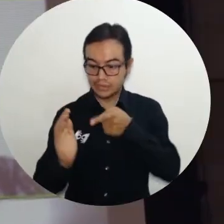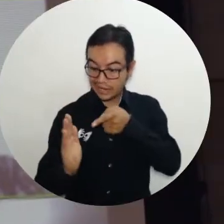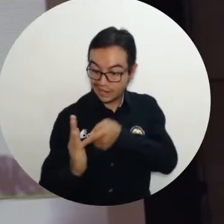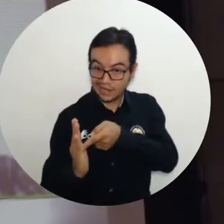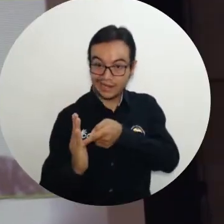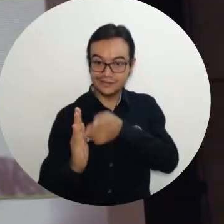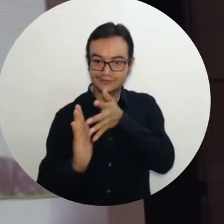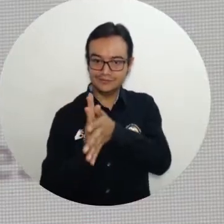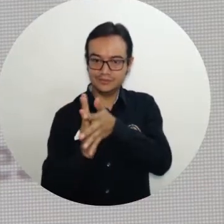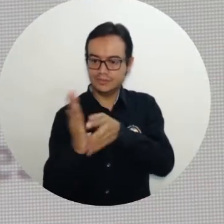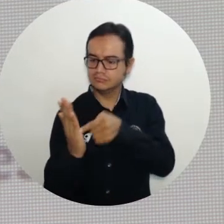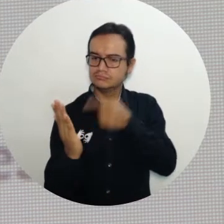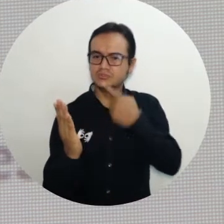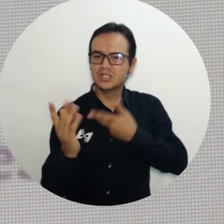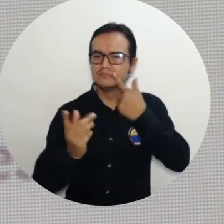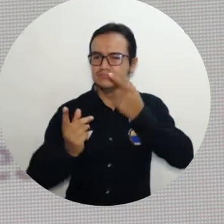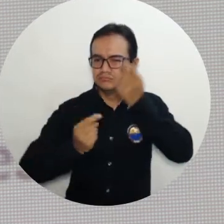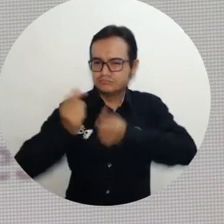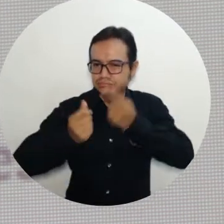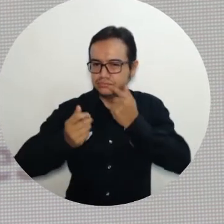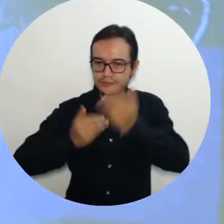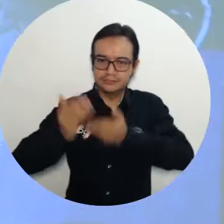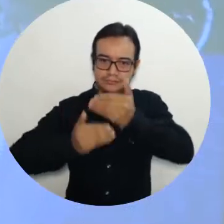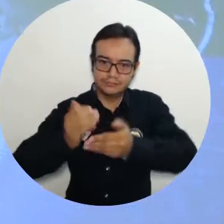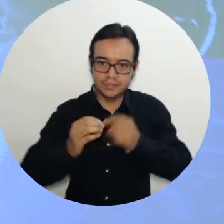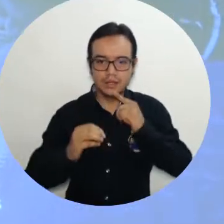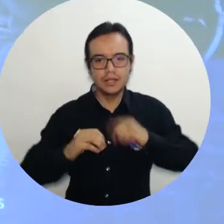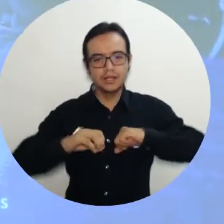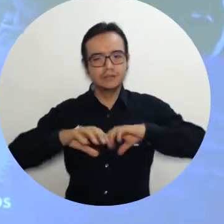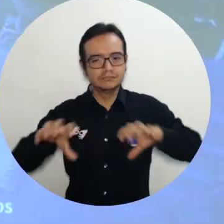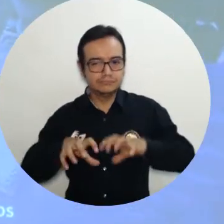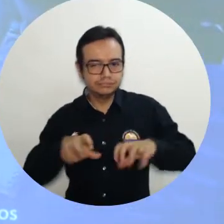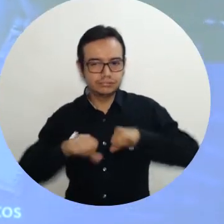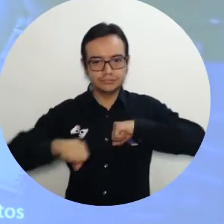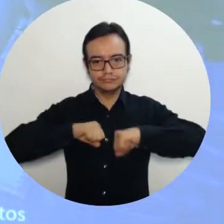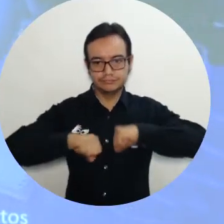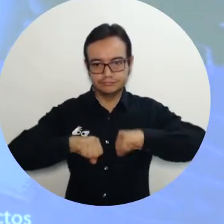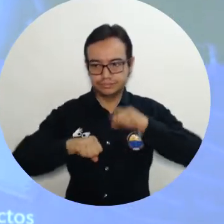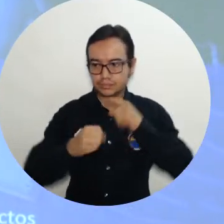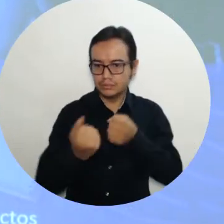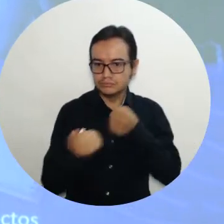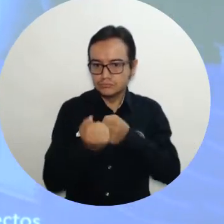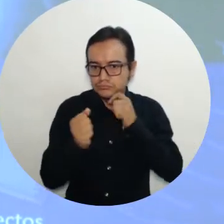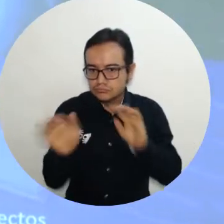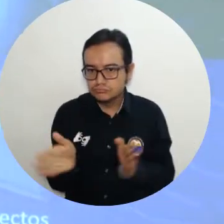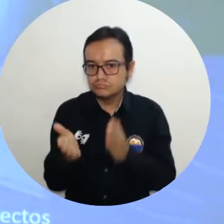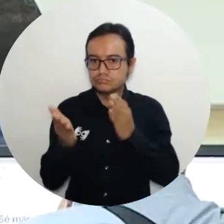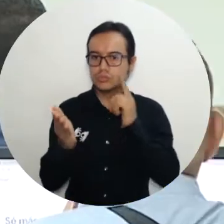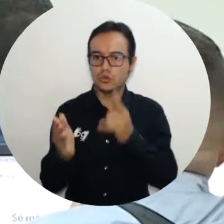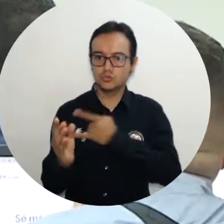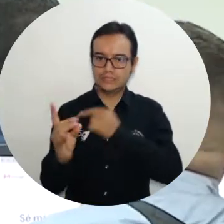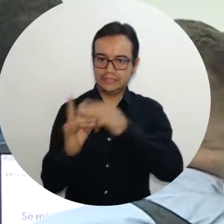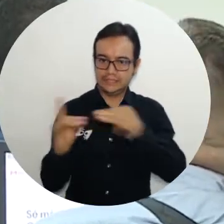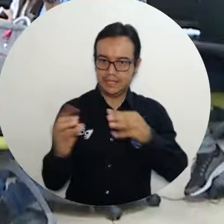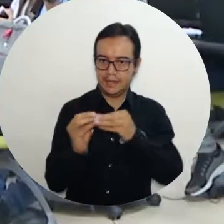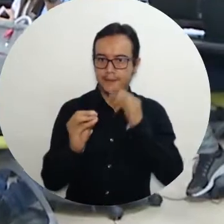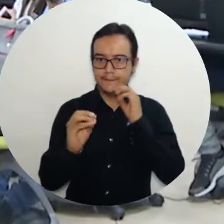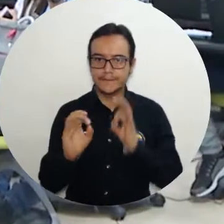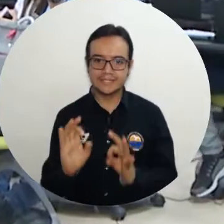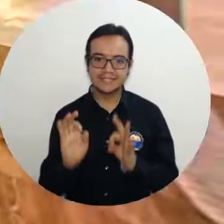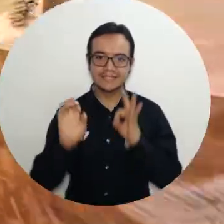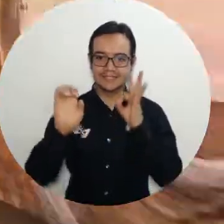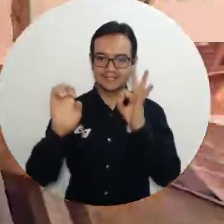en el que detalló los avances en materia financiera, plan de acción, acuerdo de gestión rectoral, plan de fortalecimiento institucional y programa